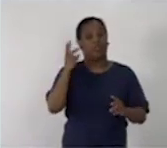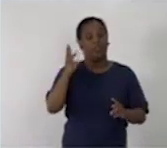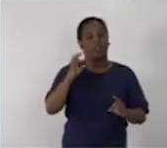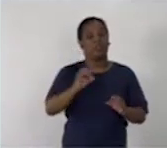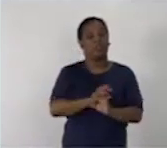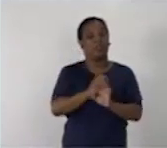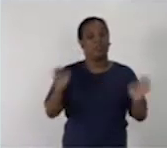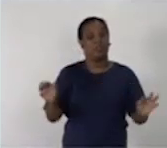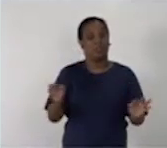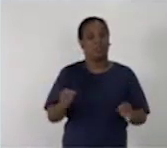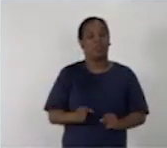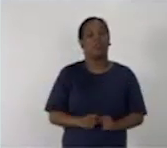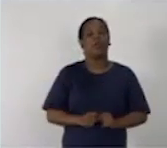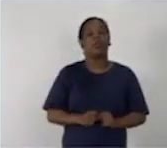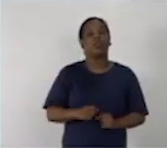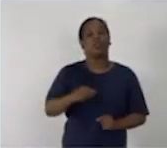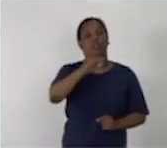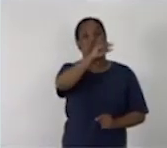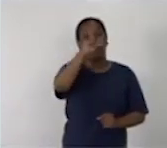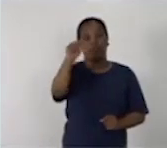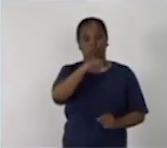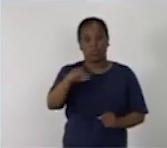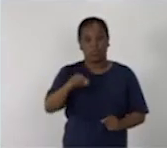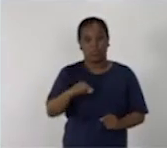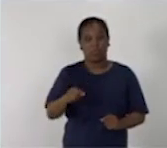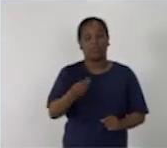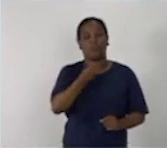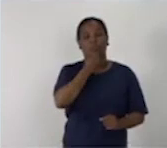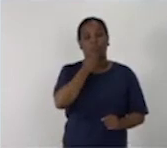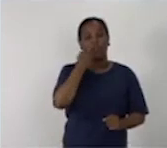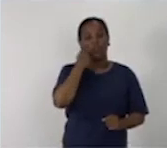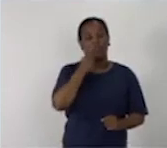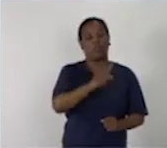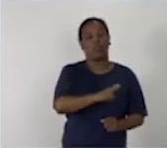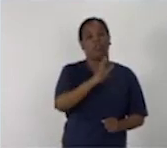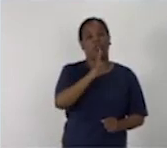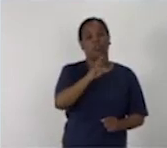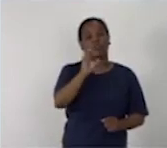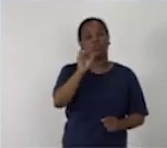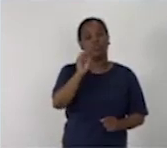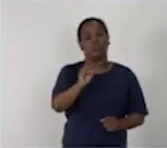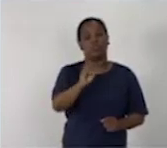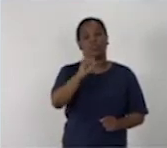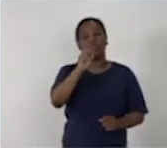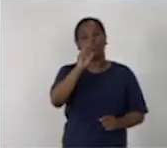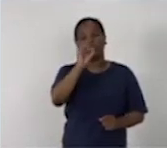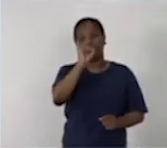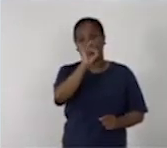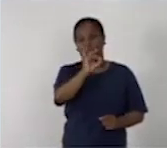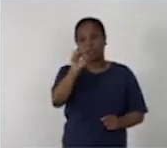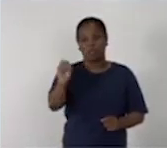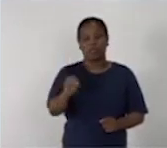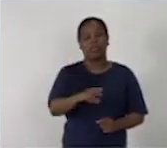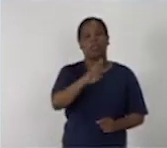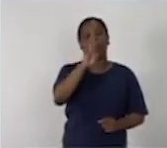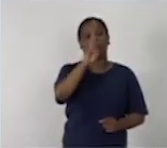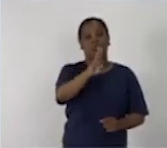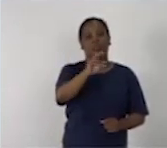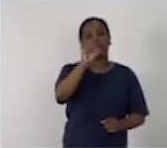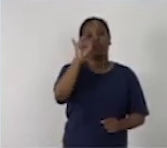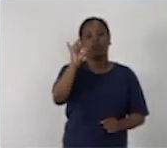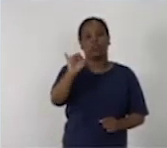las obras sugeridas aparecen en la página desde las 270 a la 284.